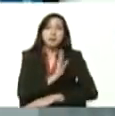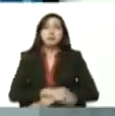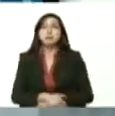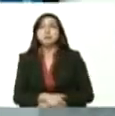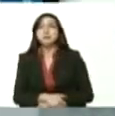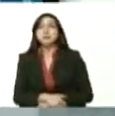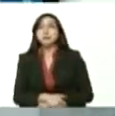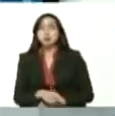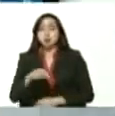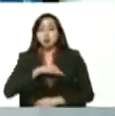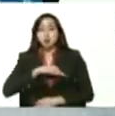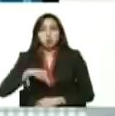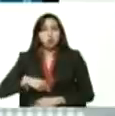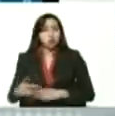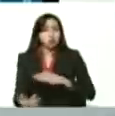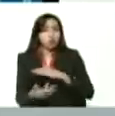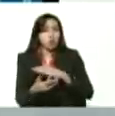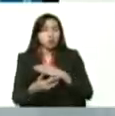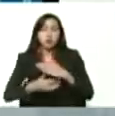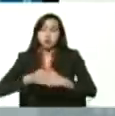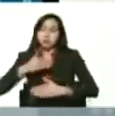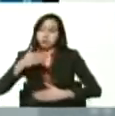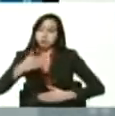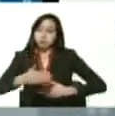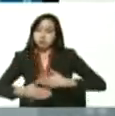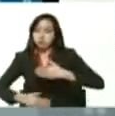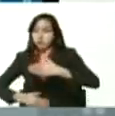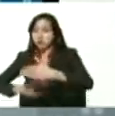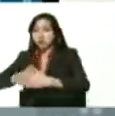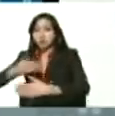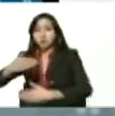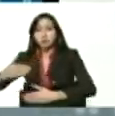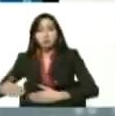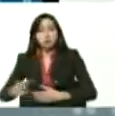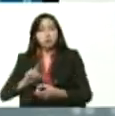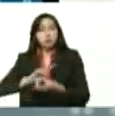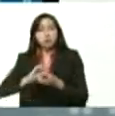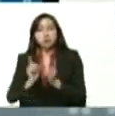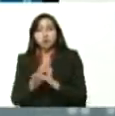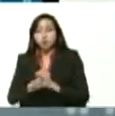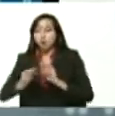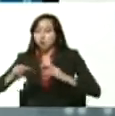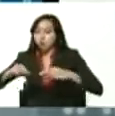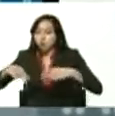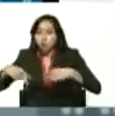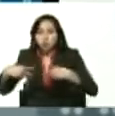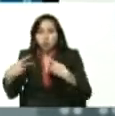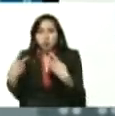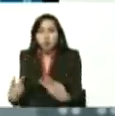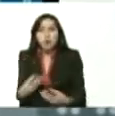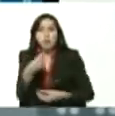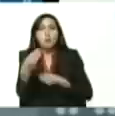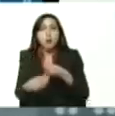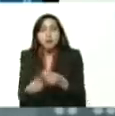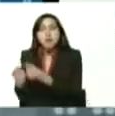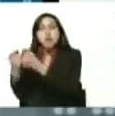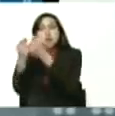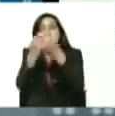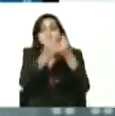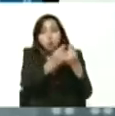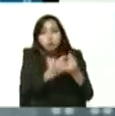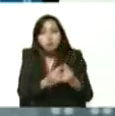nosotros con la tecnología, vamos adaptando los nuevos instrumentos de la economía que va